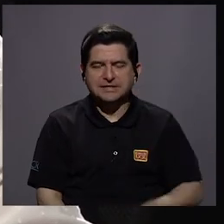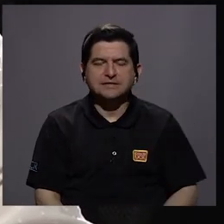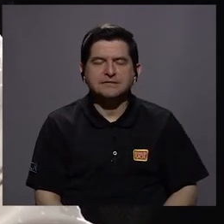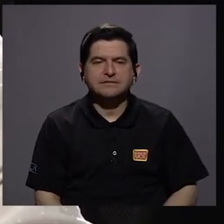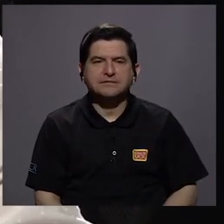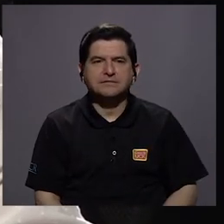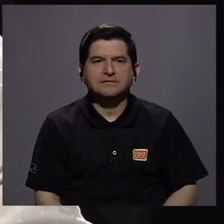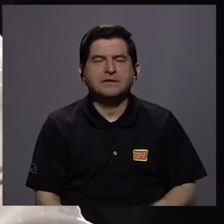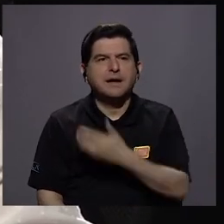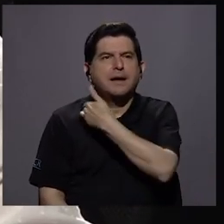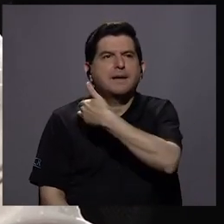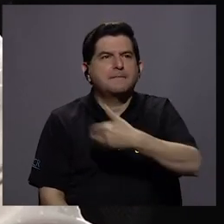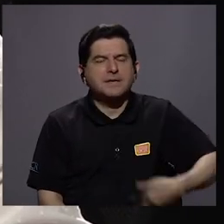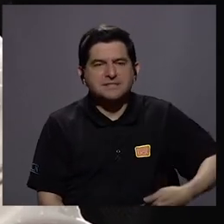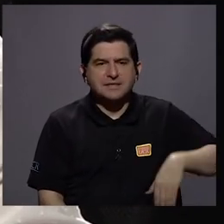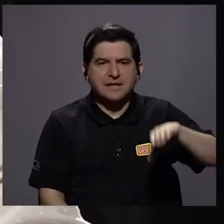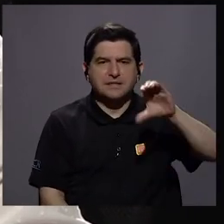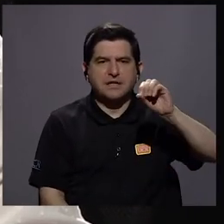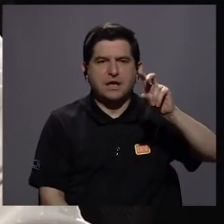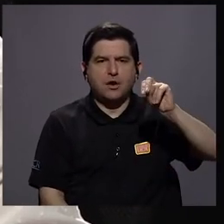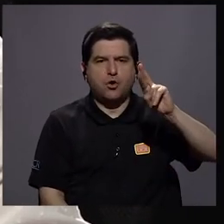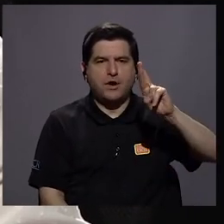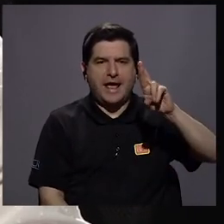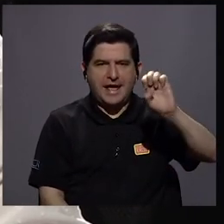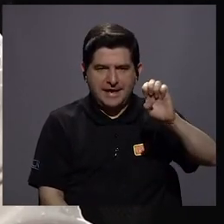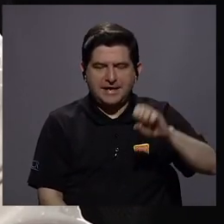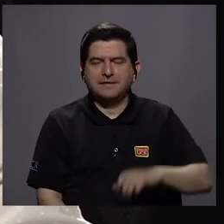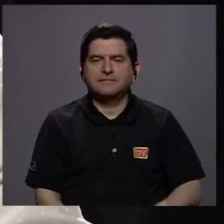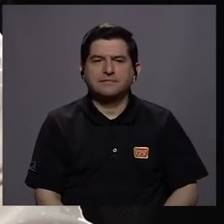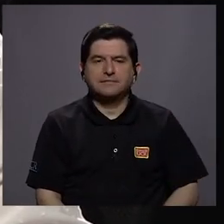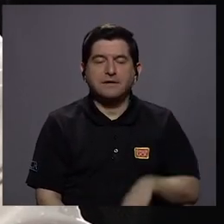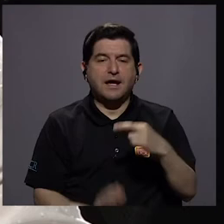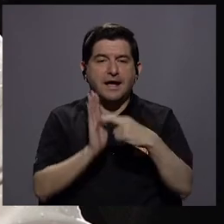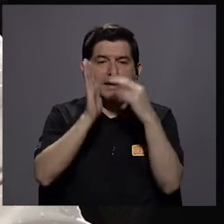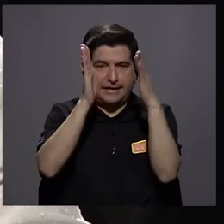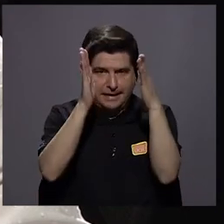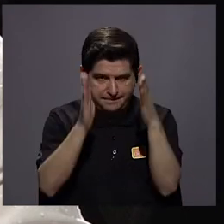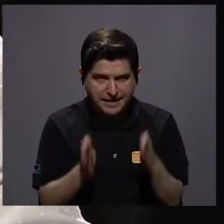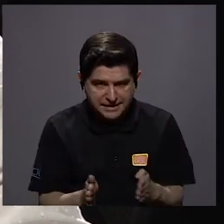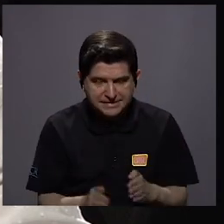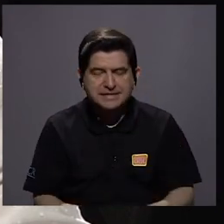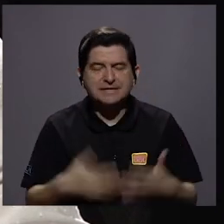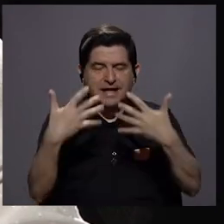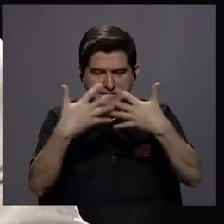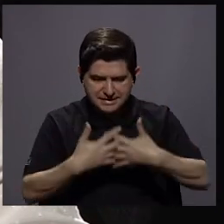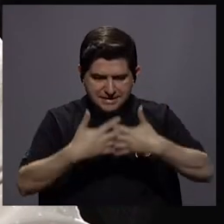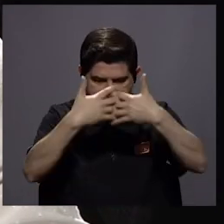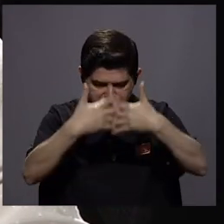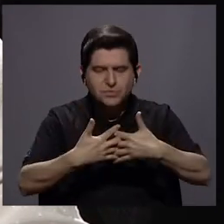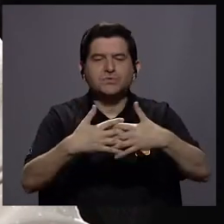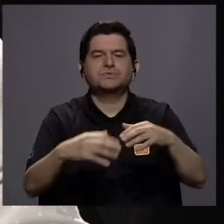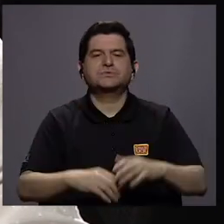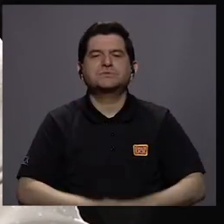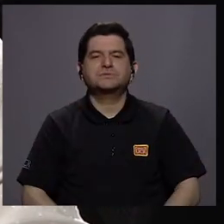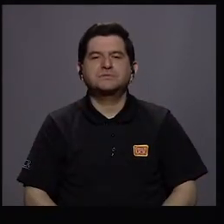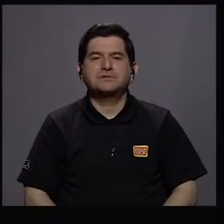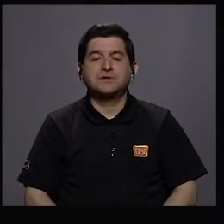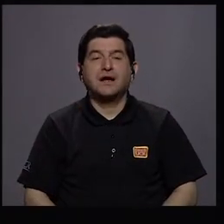el Presidente de CONARE, un representante de industria. Ojalá que sea una mujer.